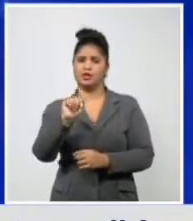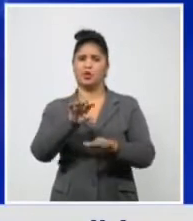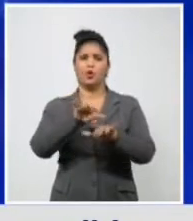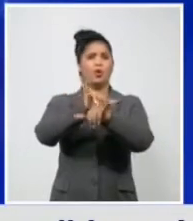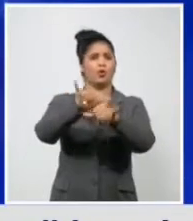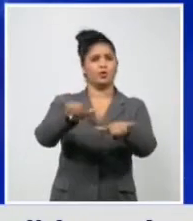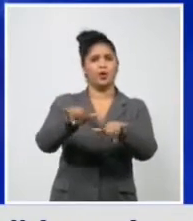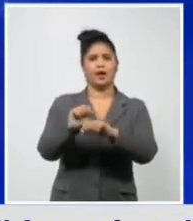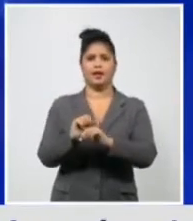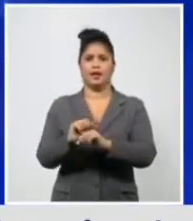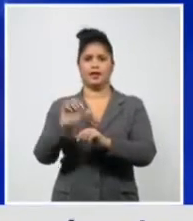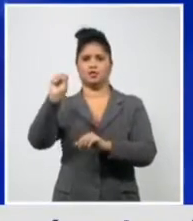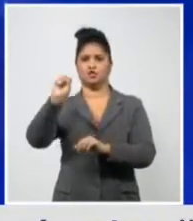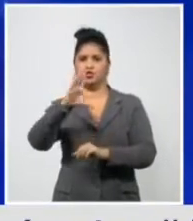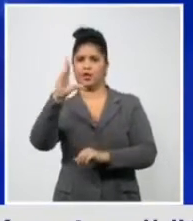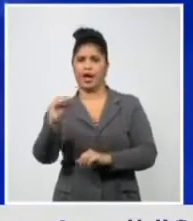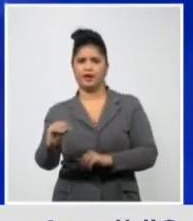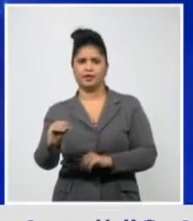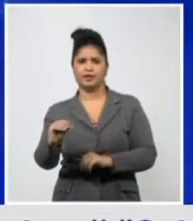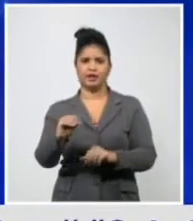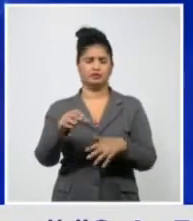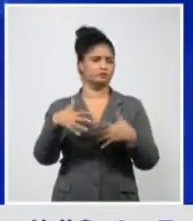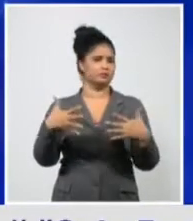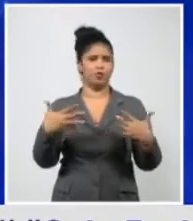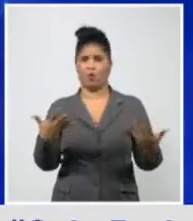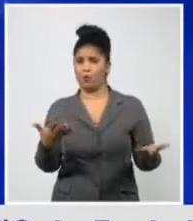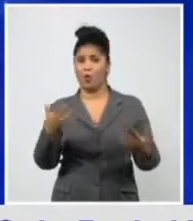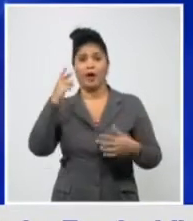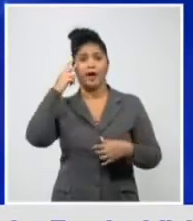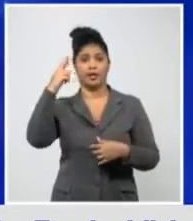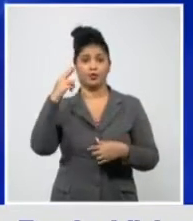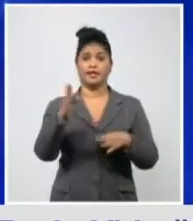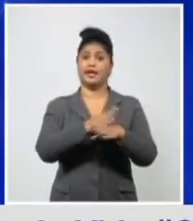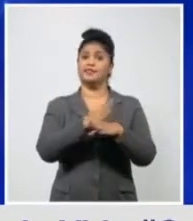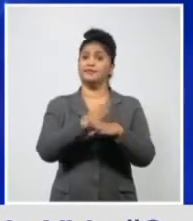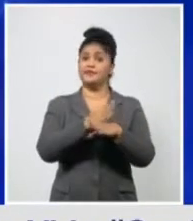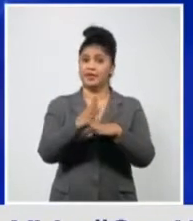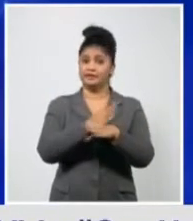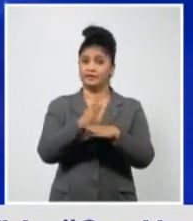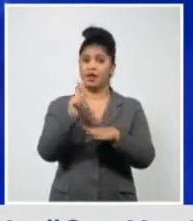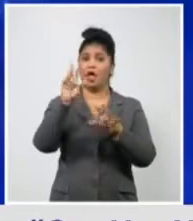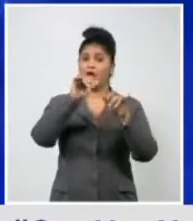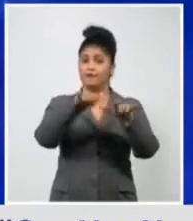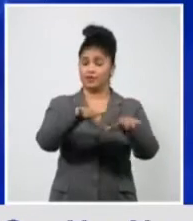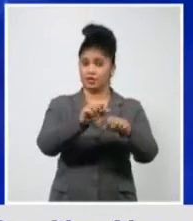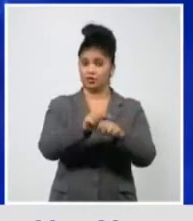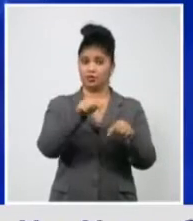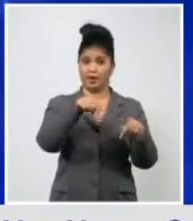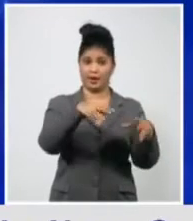algunos lugares se la achacan a la nueva cepa, sin tener en cuenta las fiestas de fin de año,